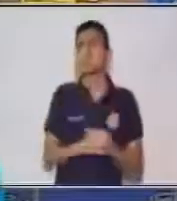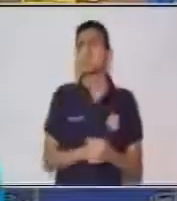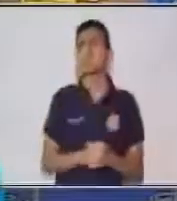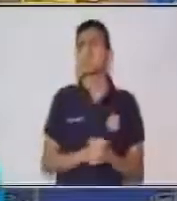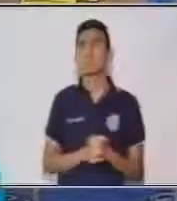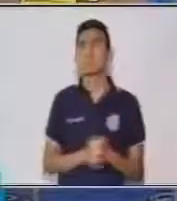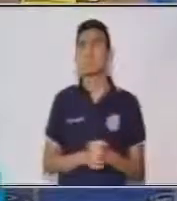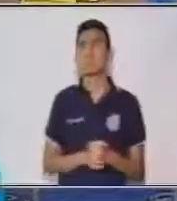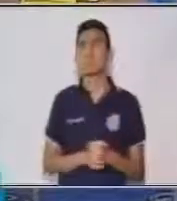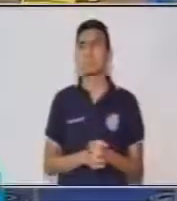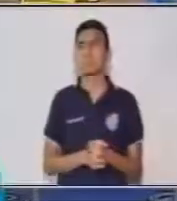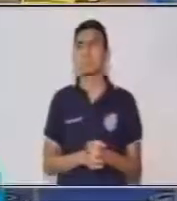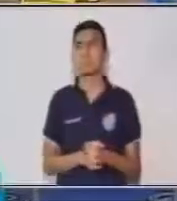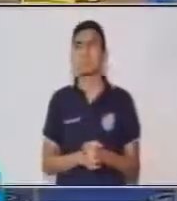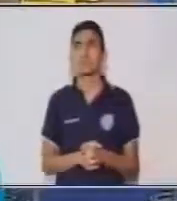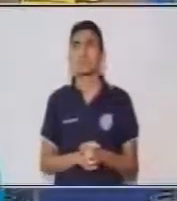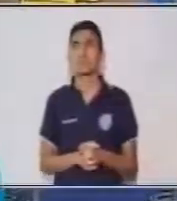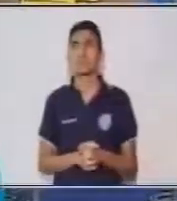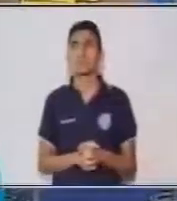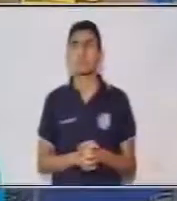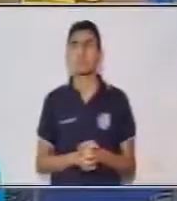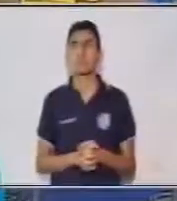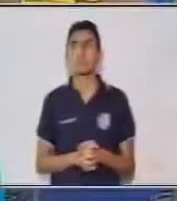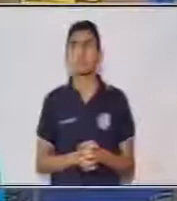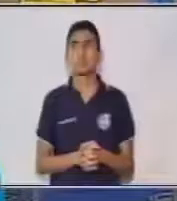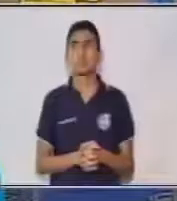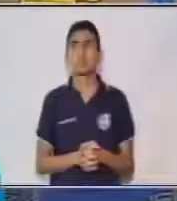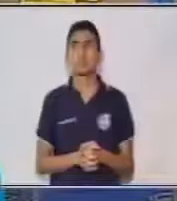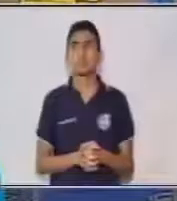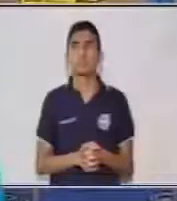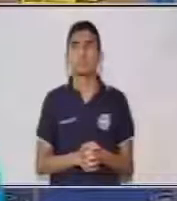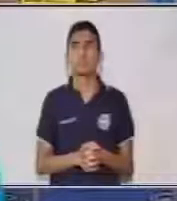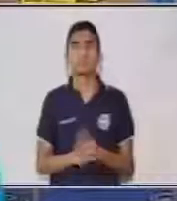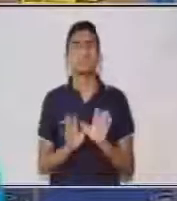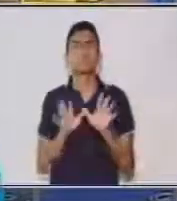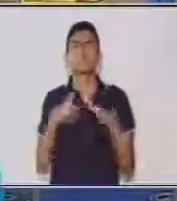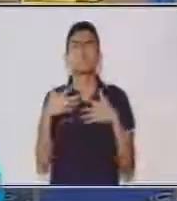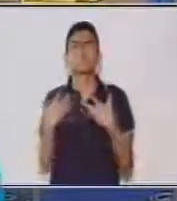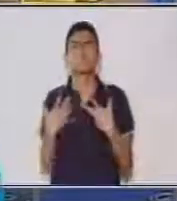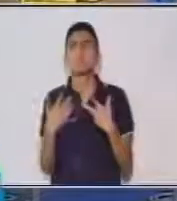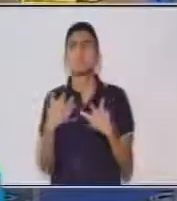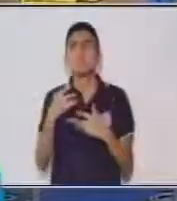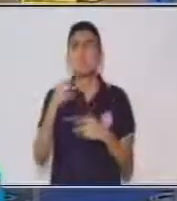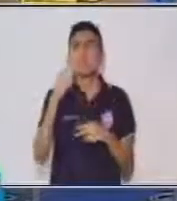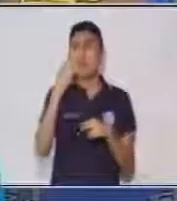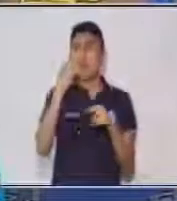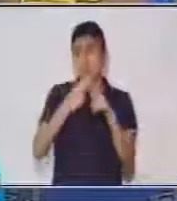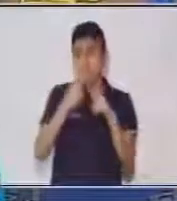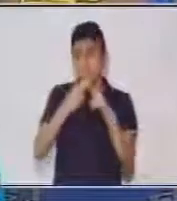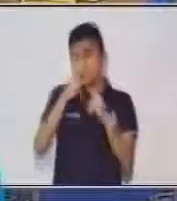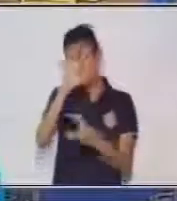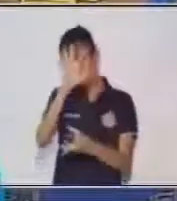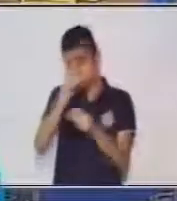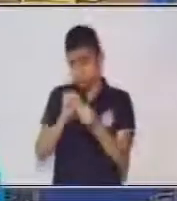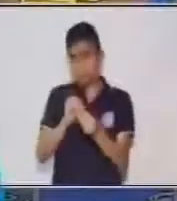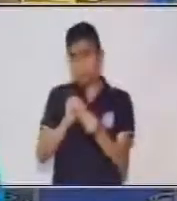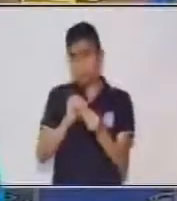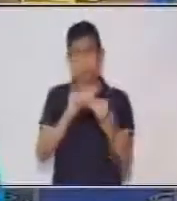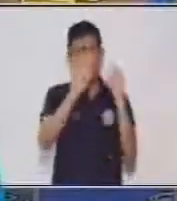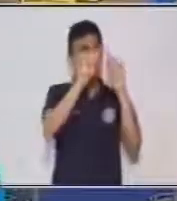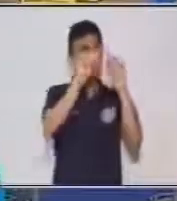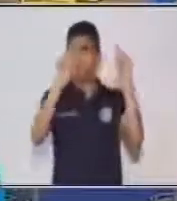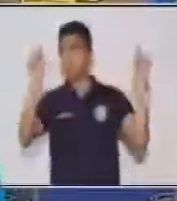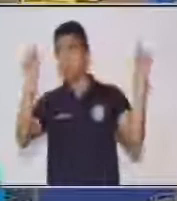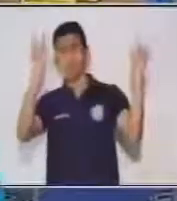En esto, nosotros vamos a realizar una suma. ¿Cuál va a ser